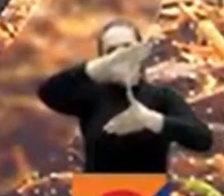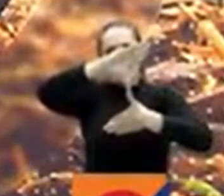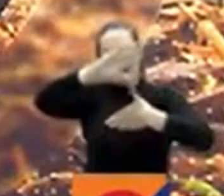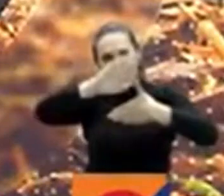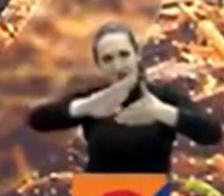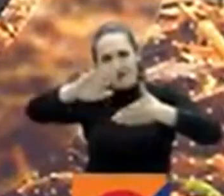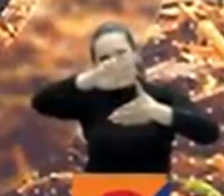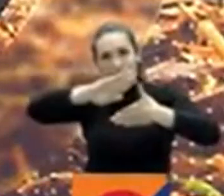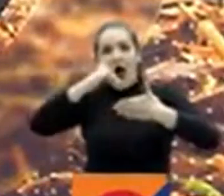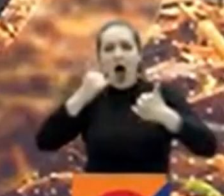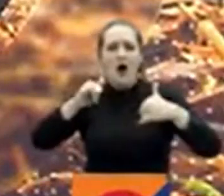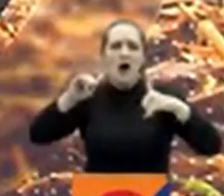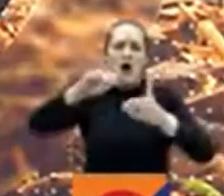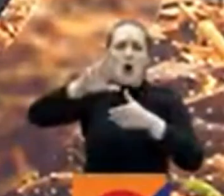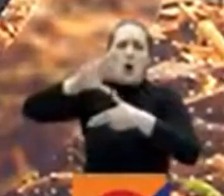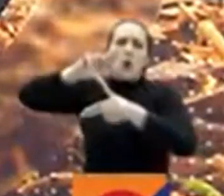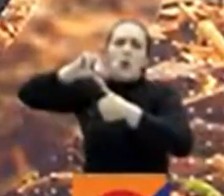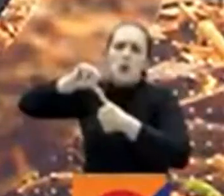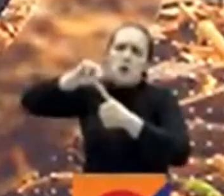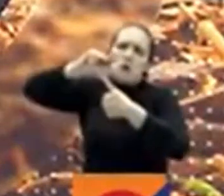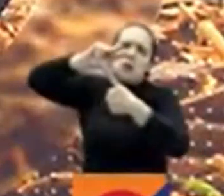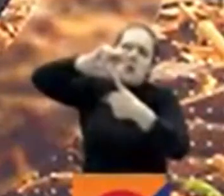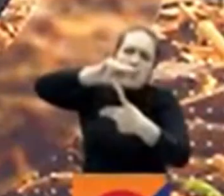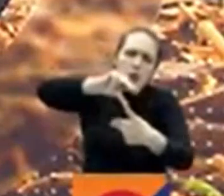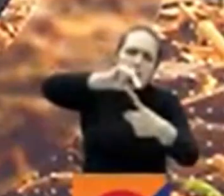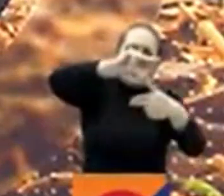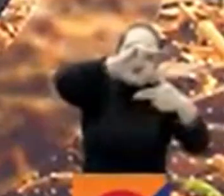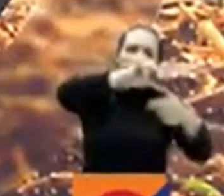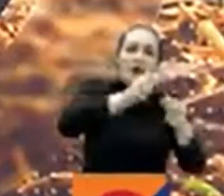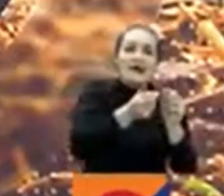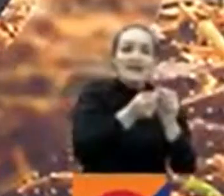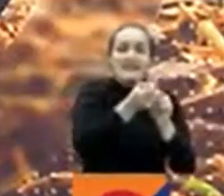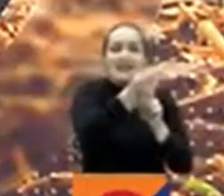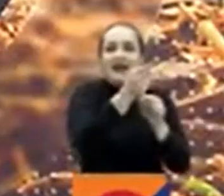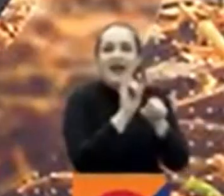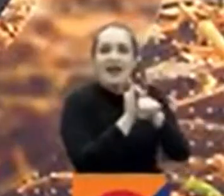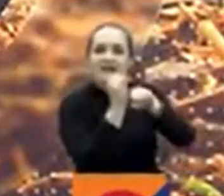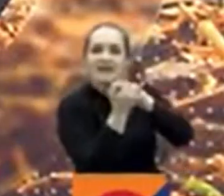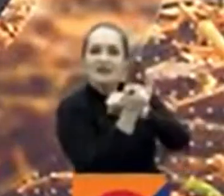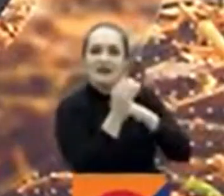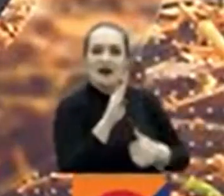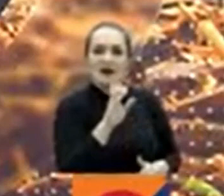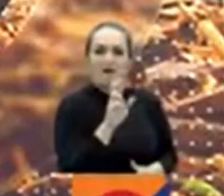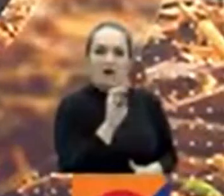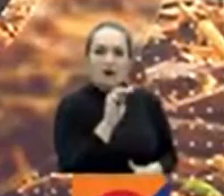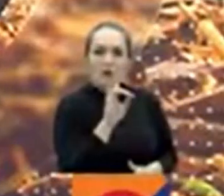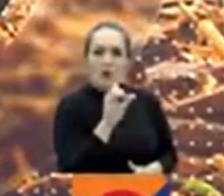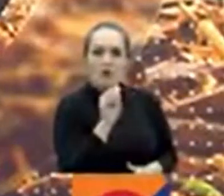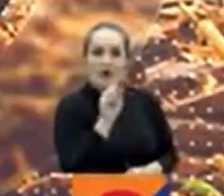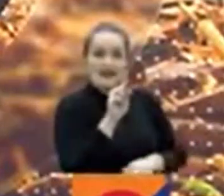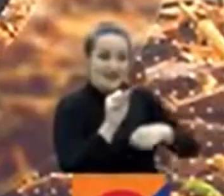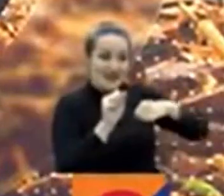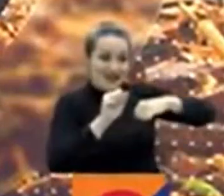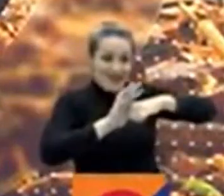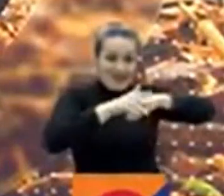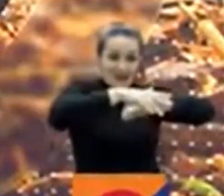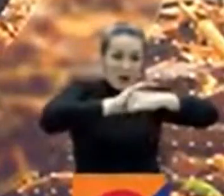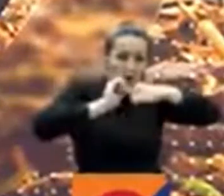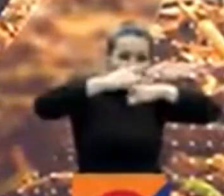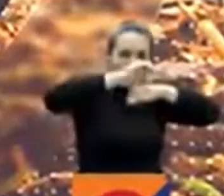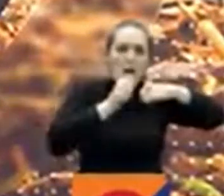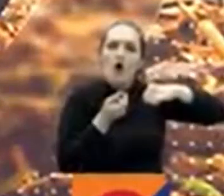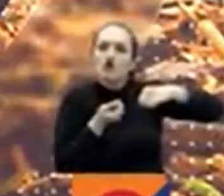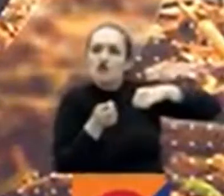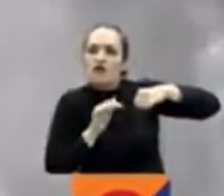Su trayectoria lo ubica muy cerca de las islas de las Bermudas donde si bien no impactó en tierra sus vientos y lluvias afectaron la